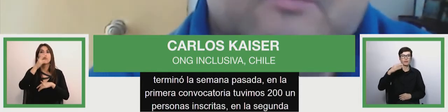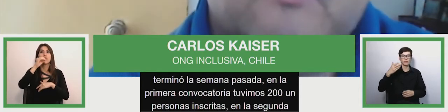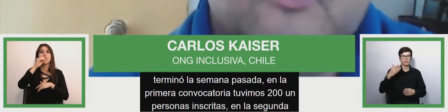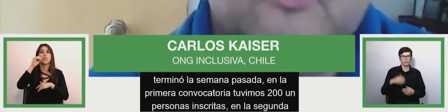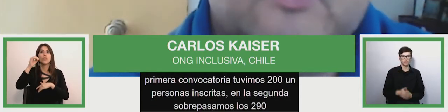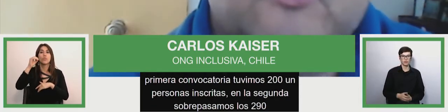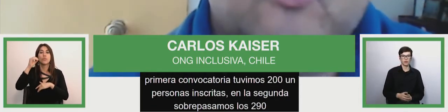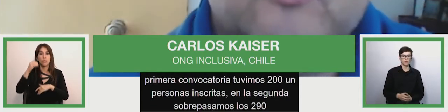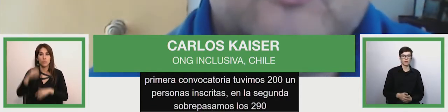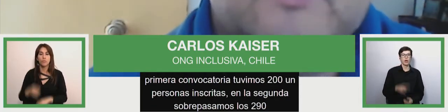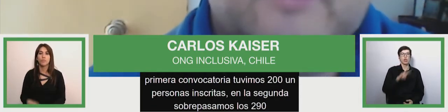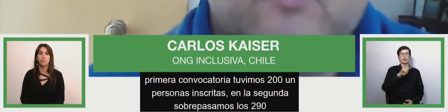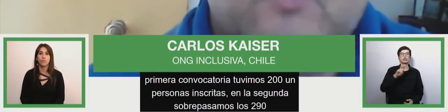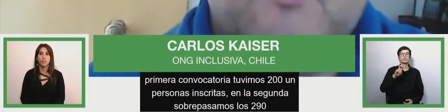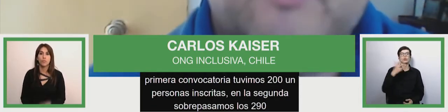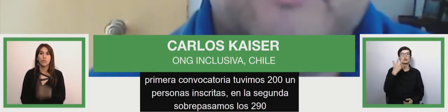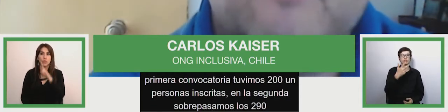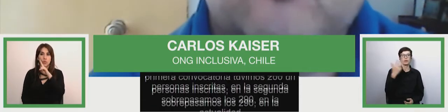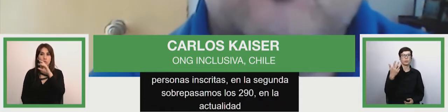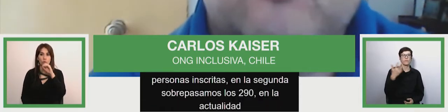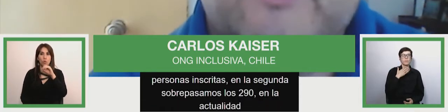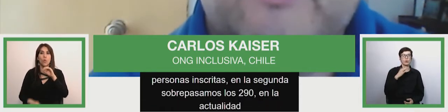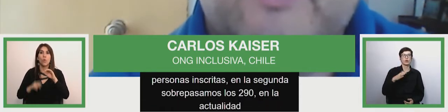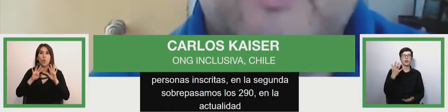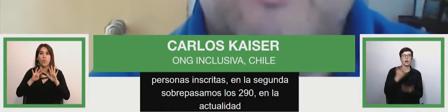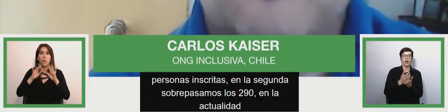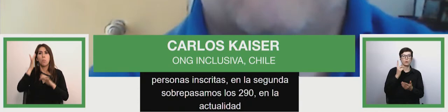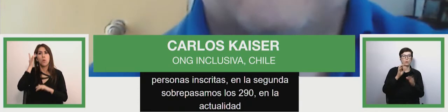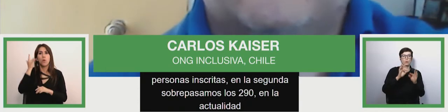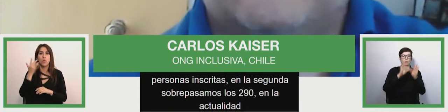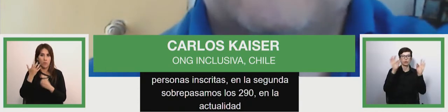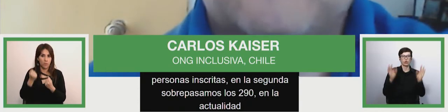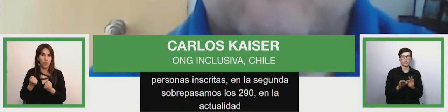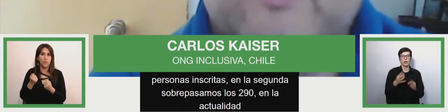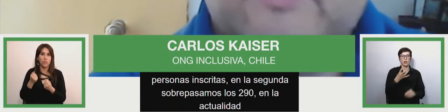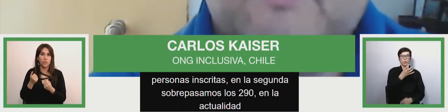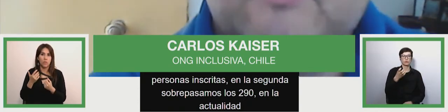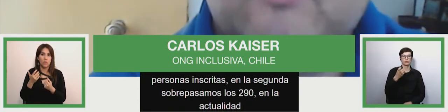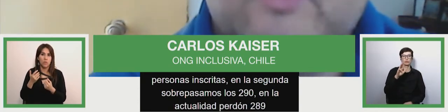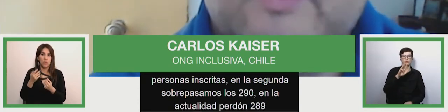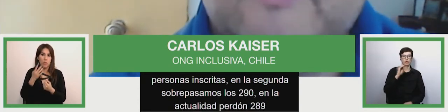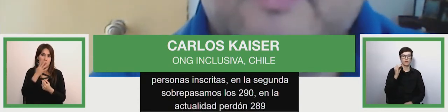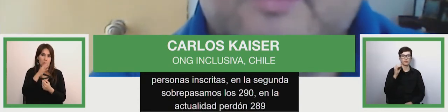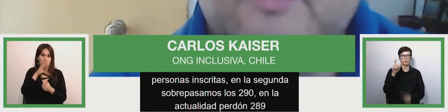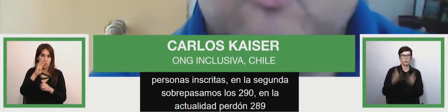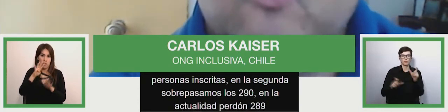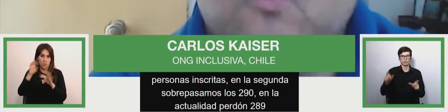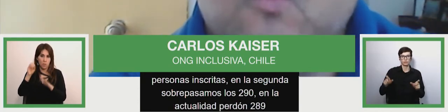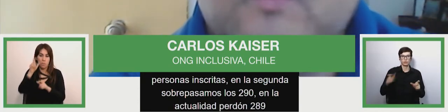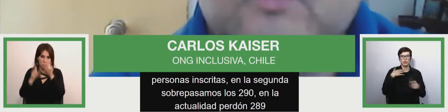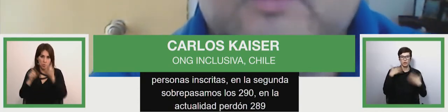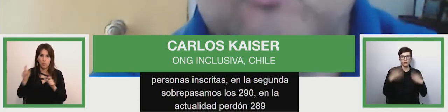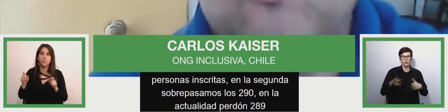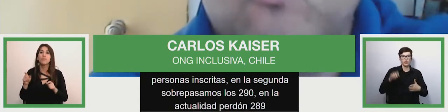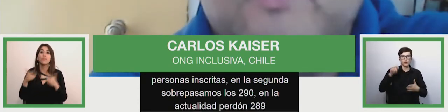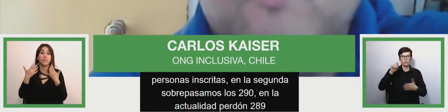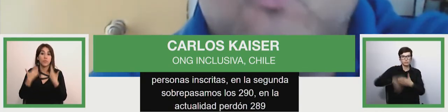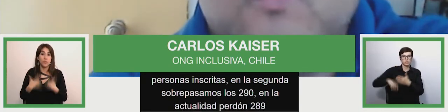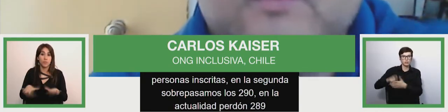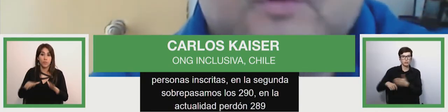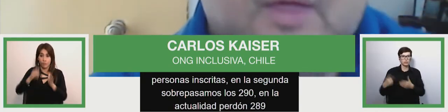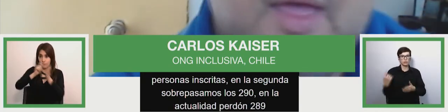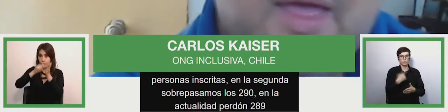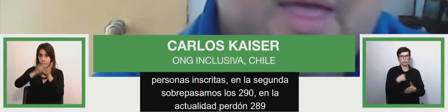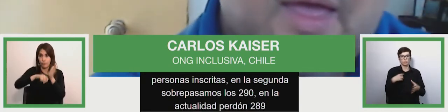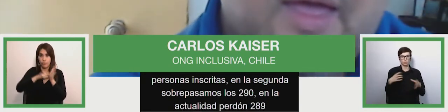perdón 289 porque tenemos un total de 490 personas que se han inscrito en nuestros cursos estos dos últimos